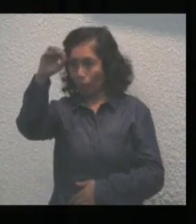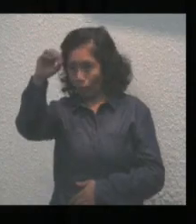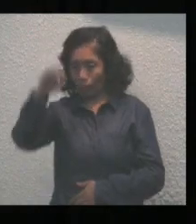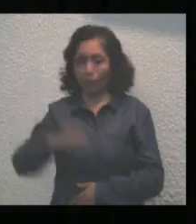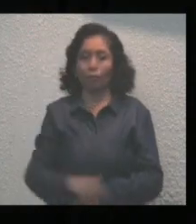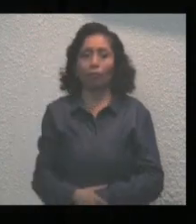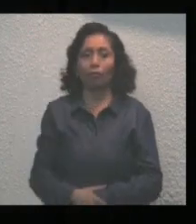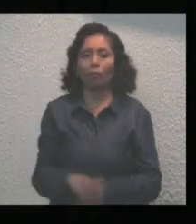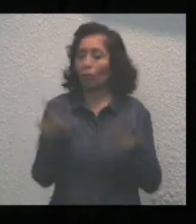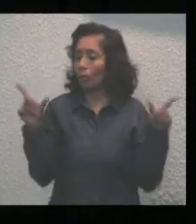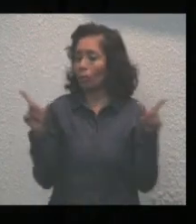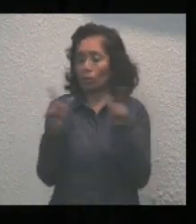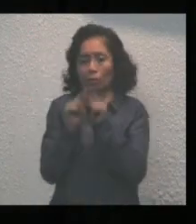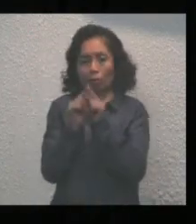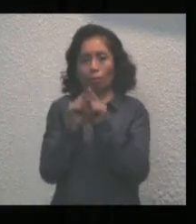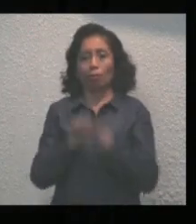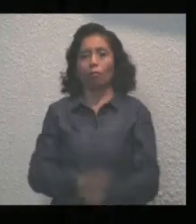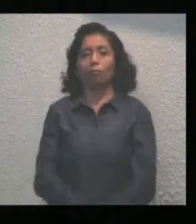Es cuanto.